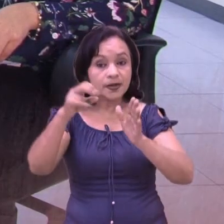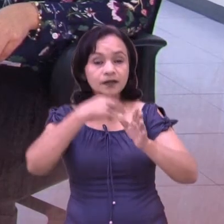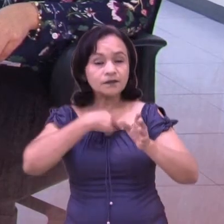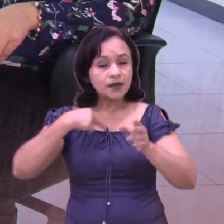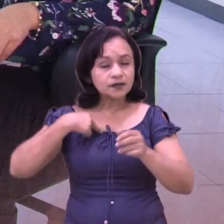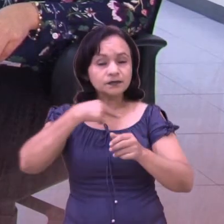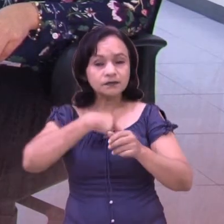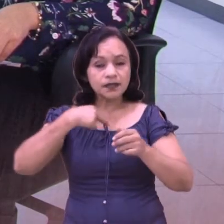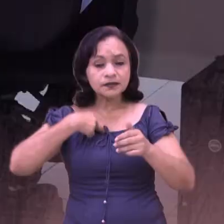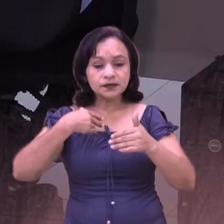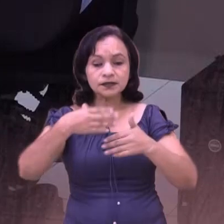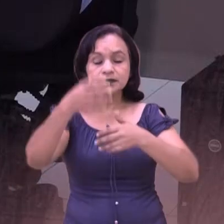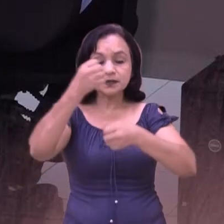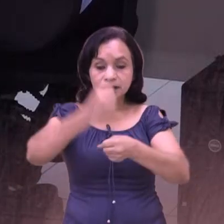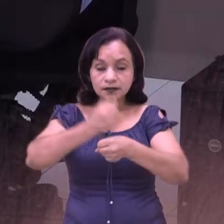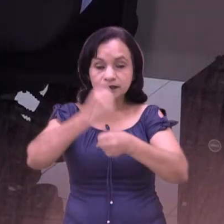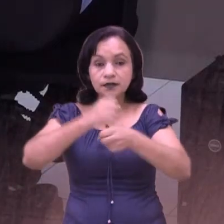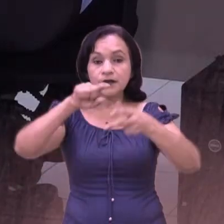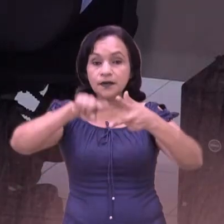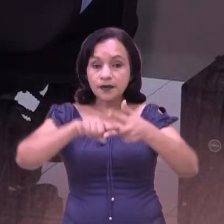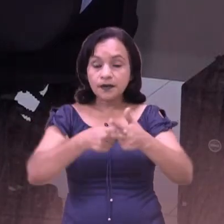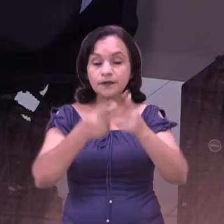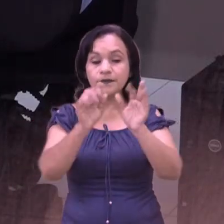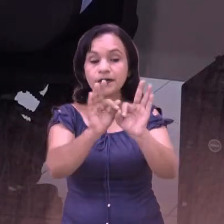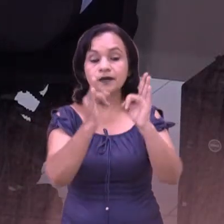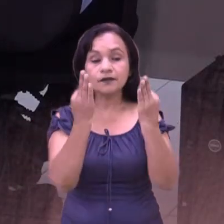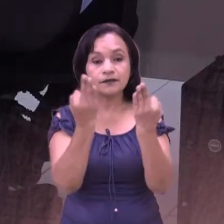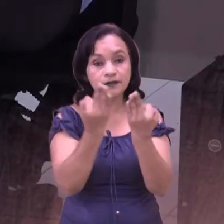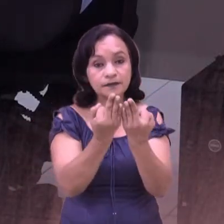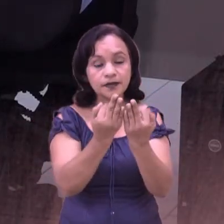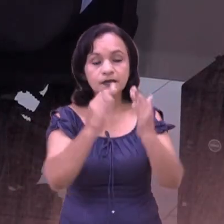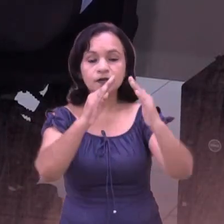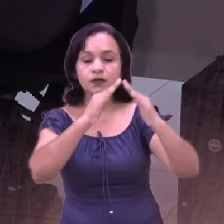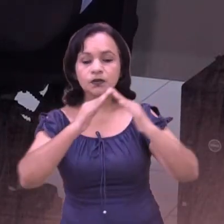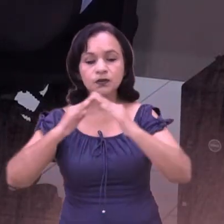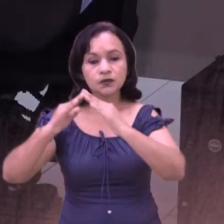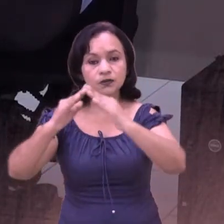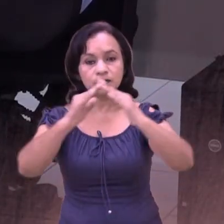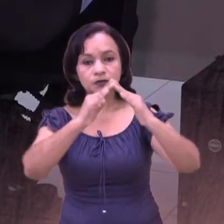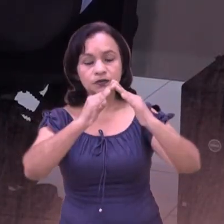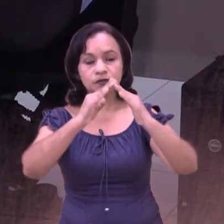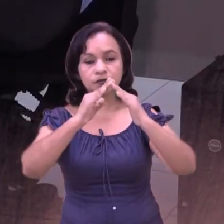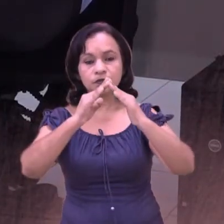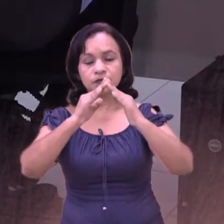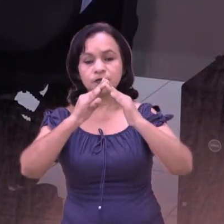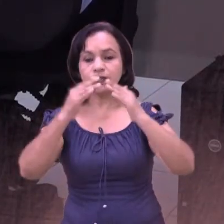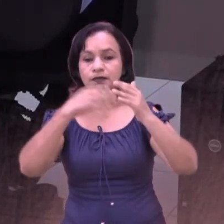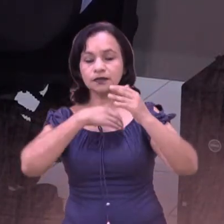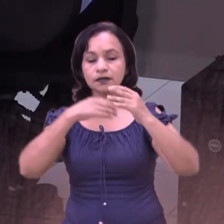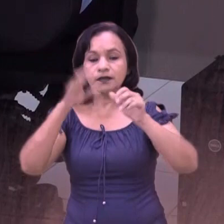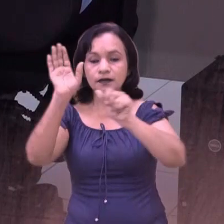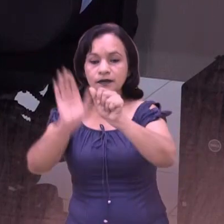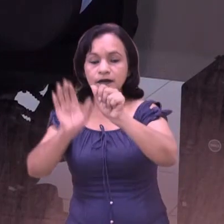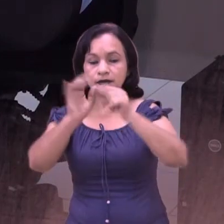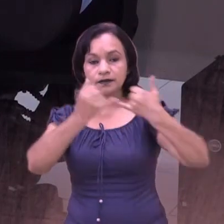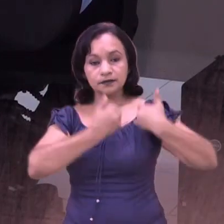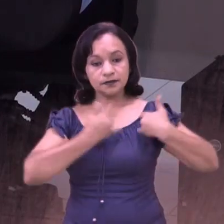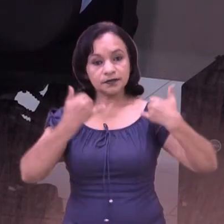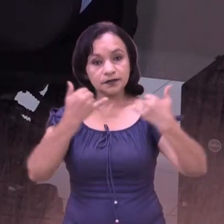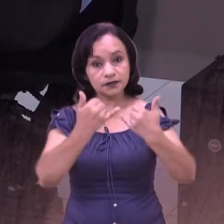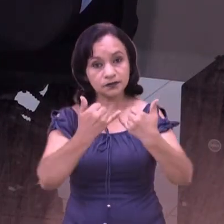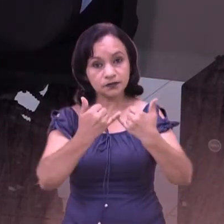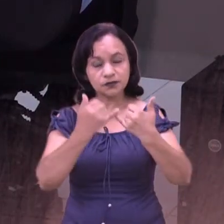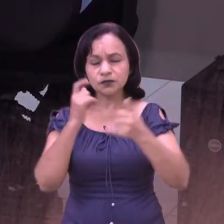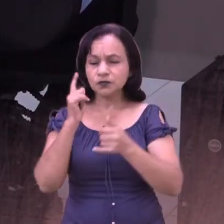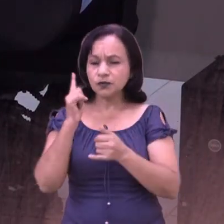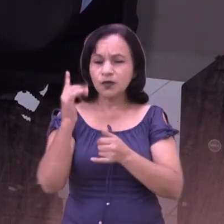desarrollar durante el 2020, va desde el trabajo en la familia, en las comunidades, hasta el ámbito institucional,